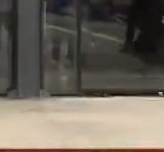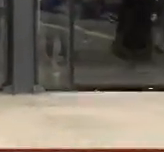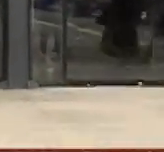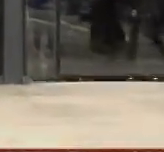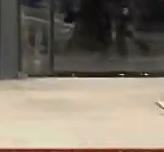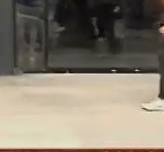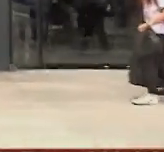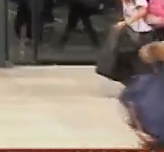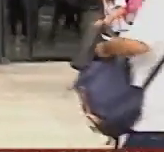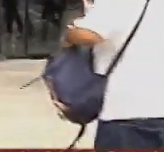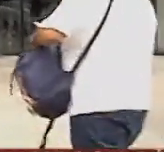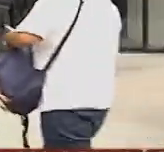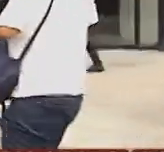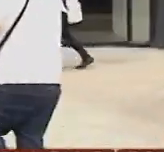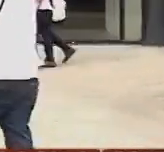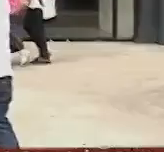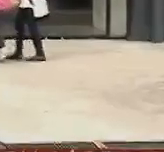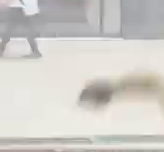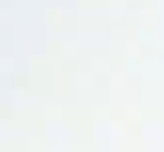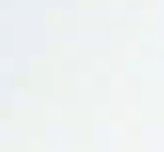Castillo, México al Día.